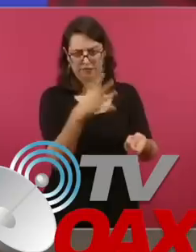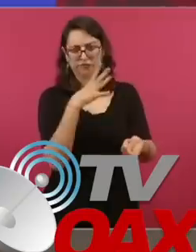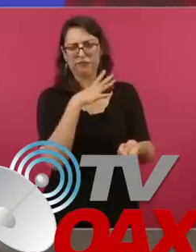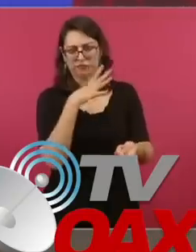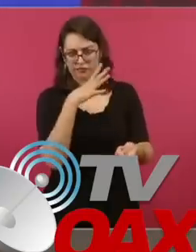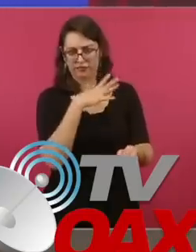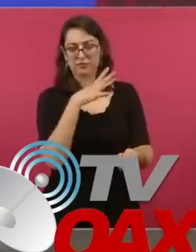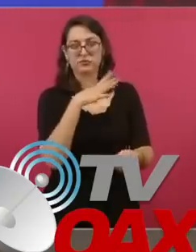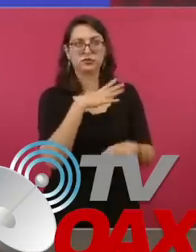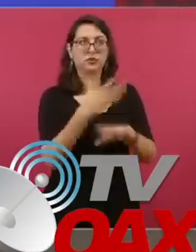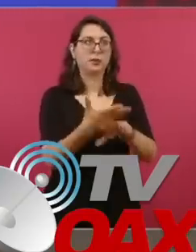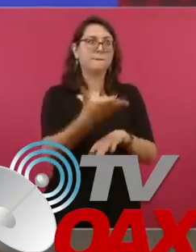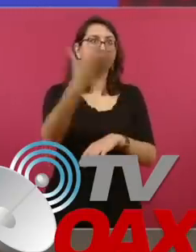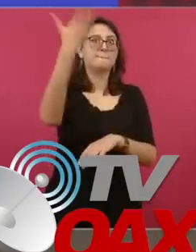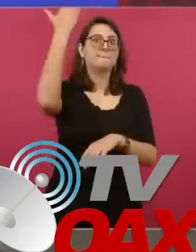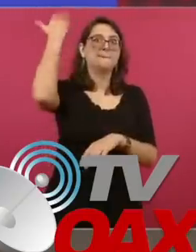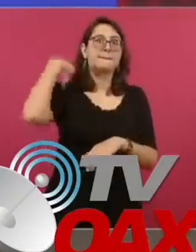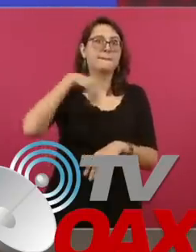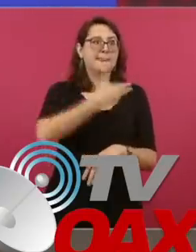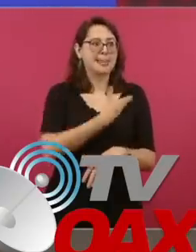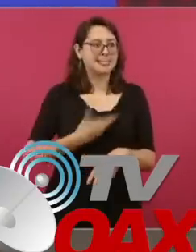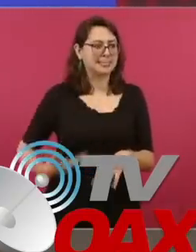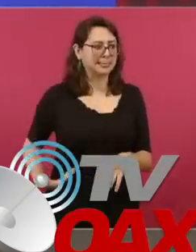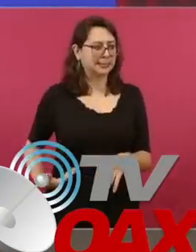entregaron desde la época de Cedillo.